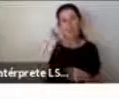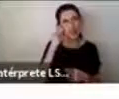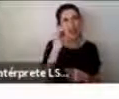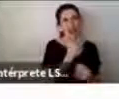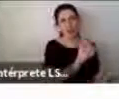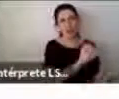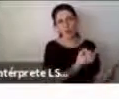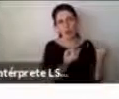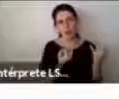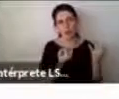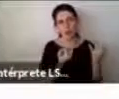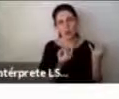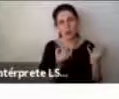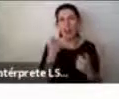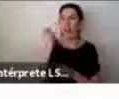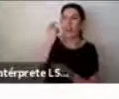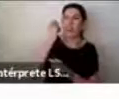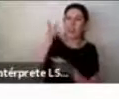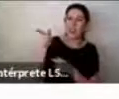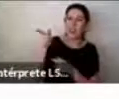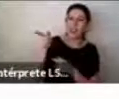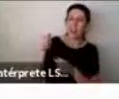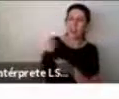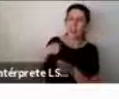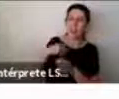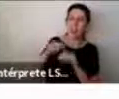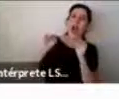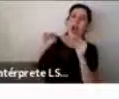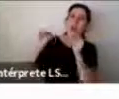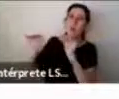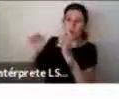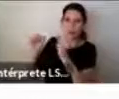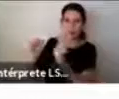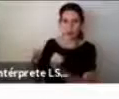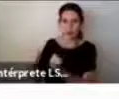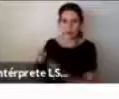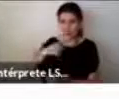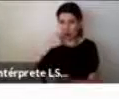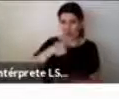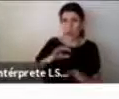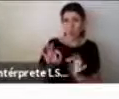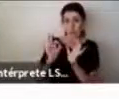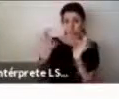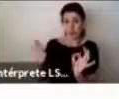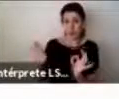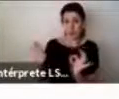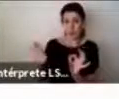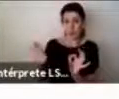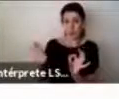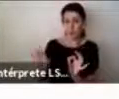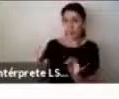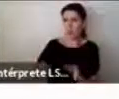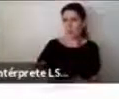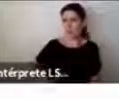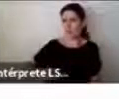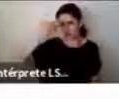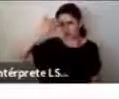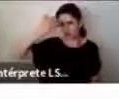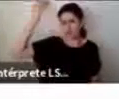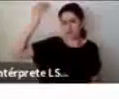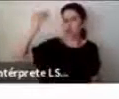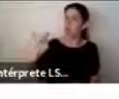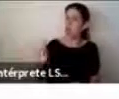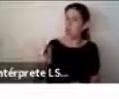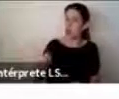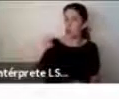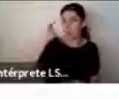necesariamente ser un especialista en el tema eso es lo que nos quisimos centrar en algo que sea más práctico de poder aplicar